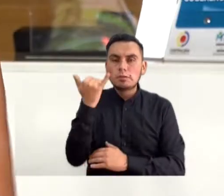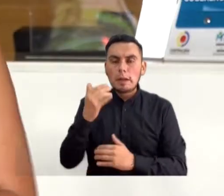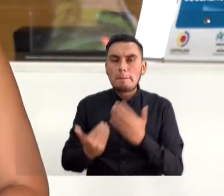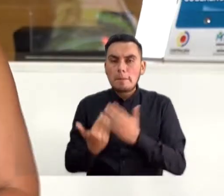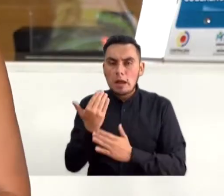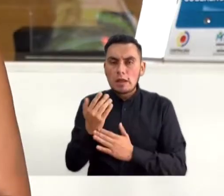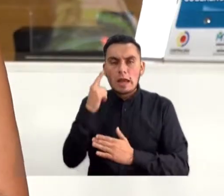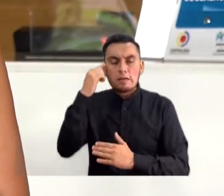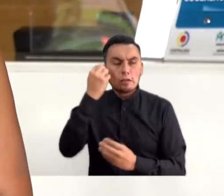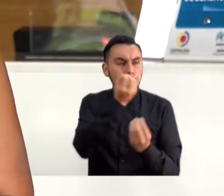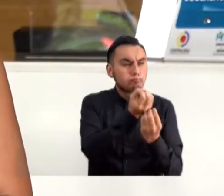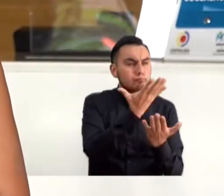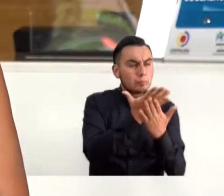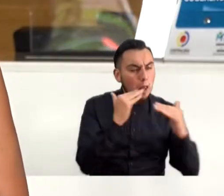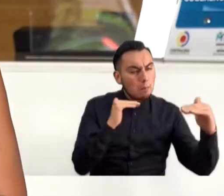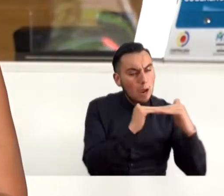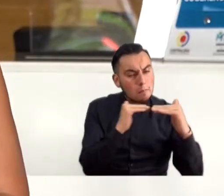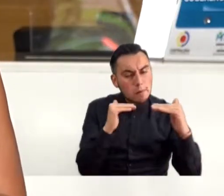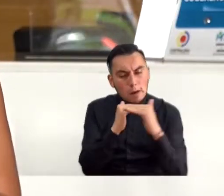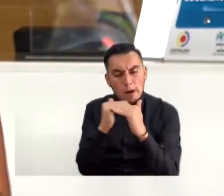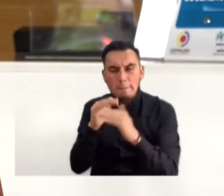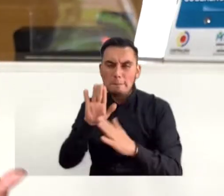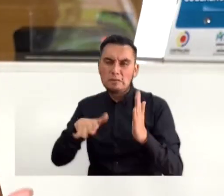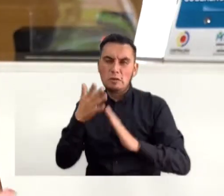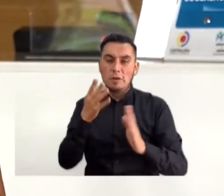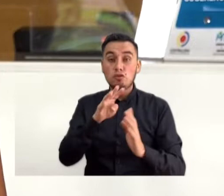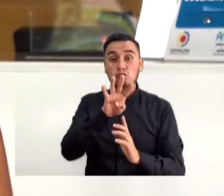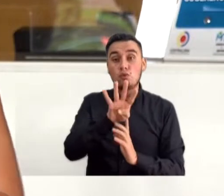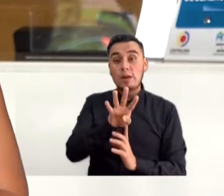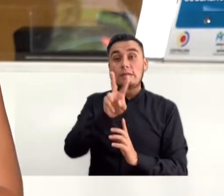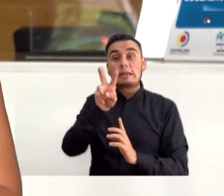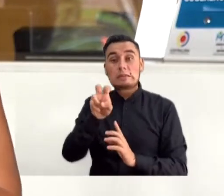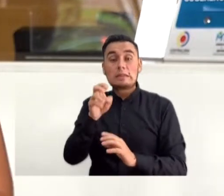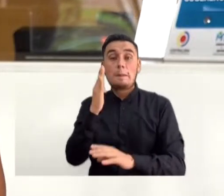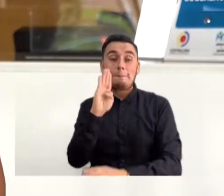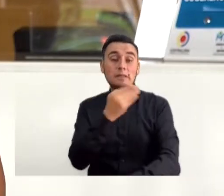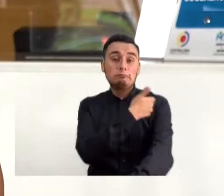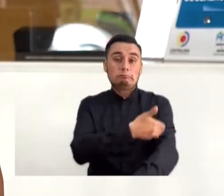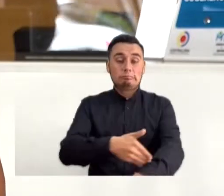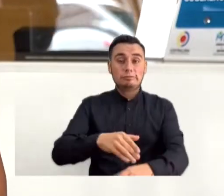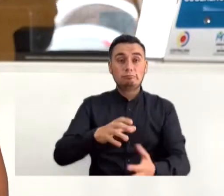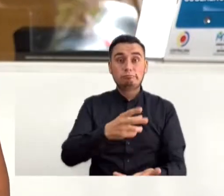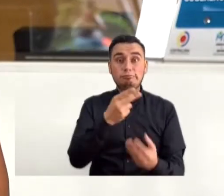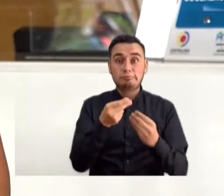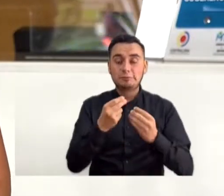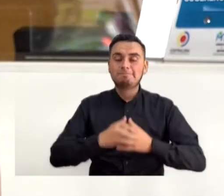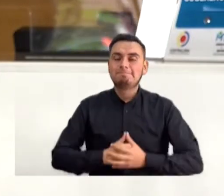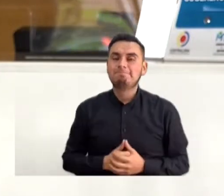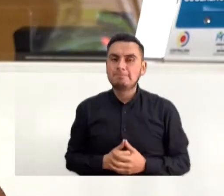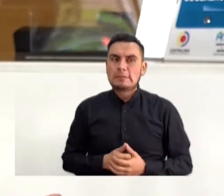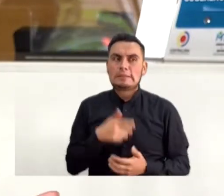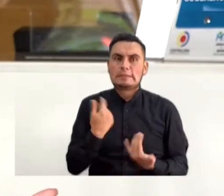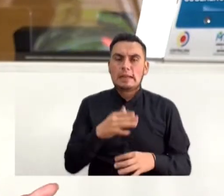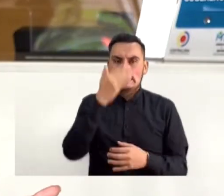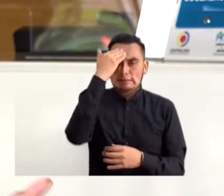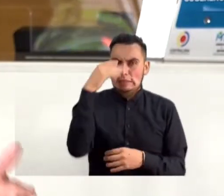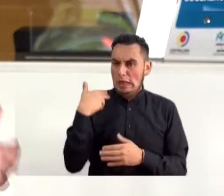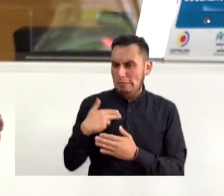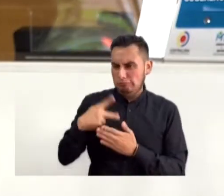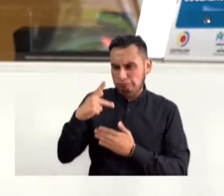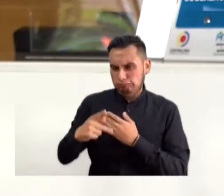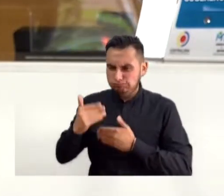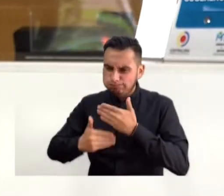Actualmente en Colombia se desarrollan obras de infraestructura vial por un valor cercano a los 47 billones de pesos. Se trata de uno de los